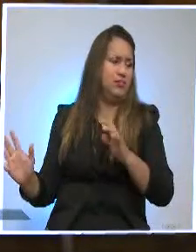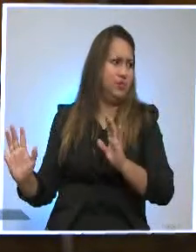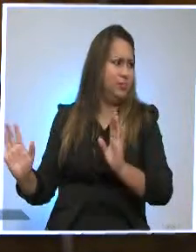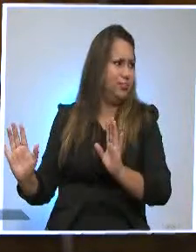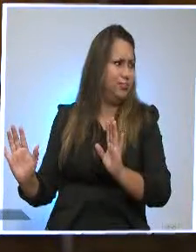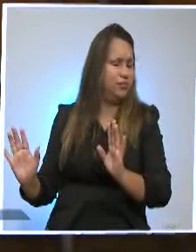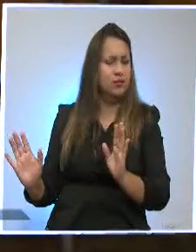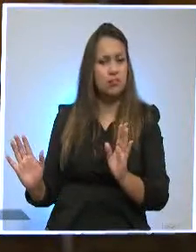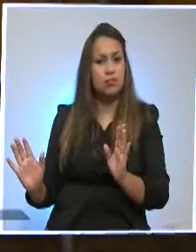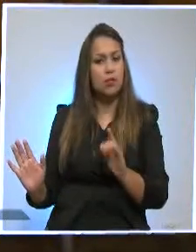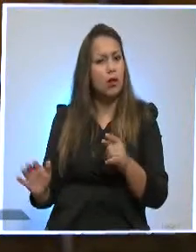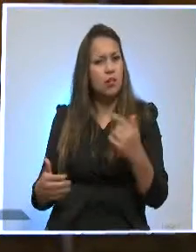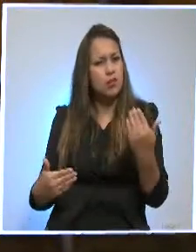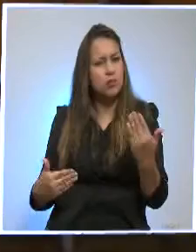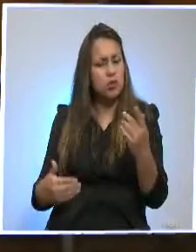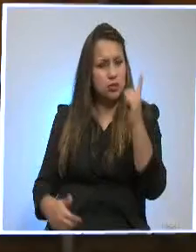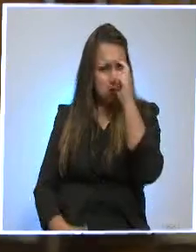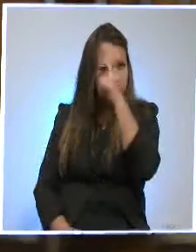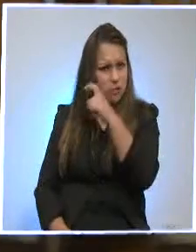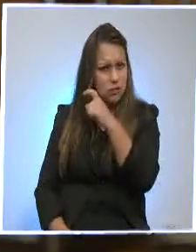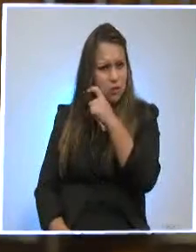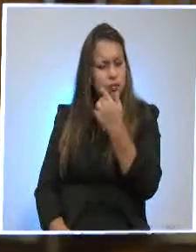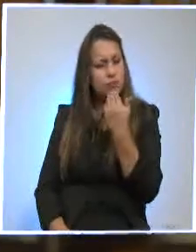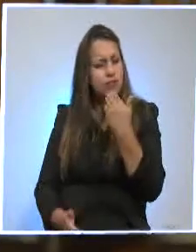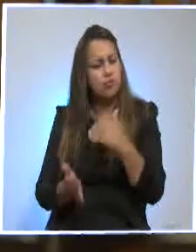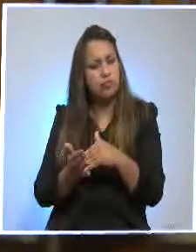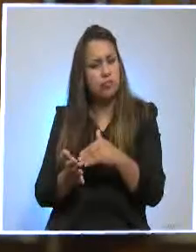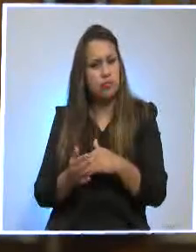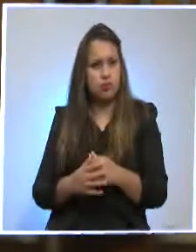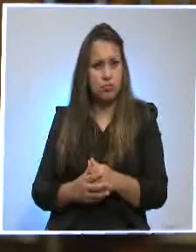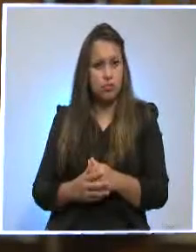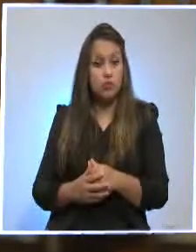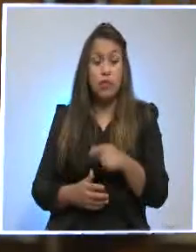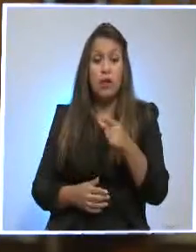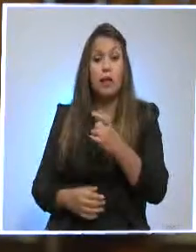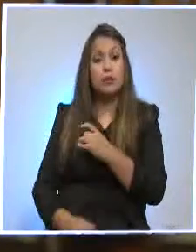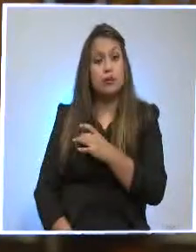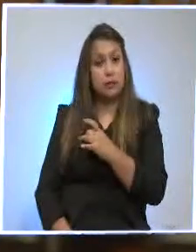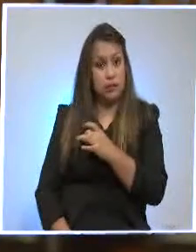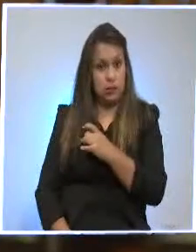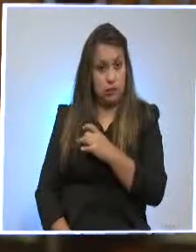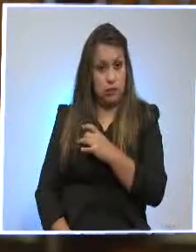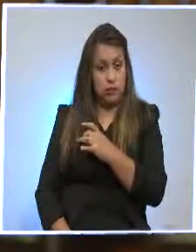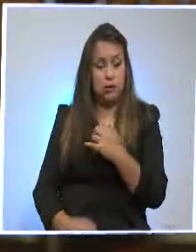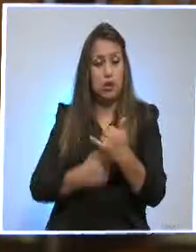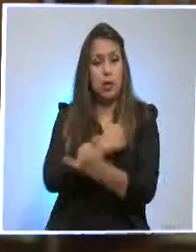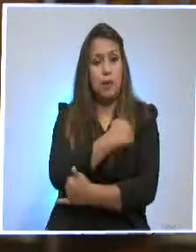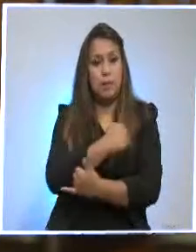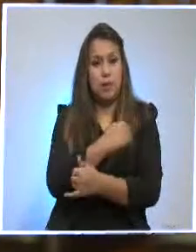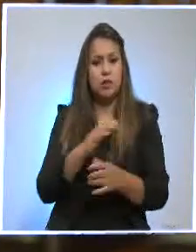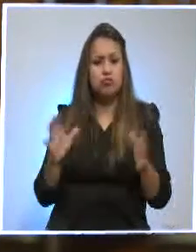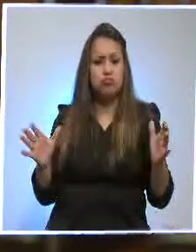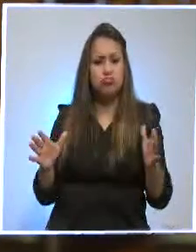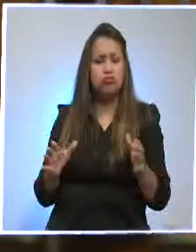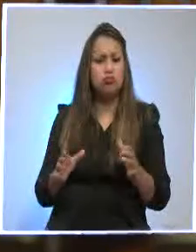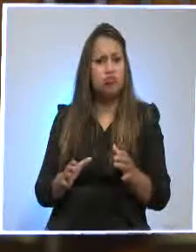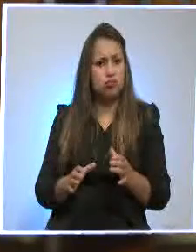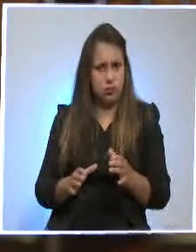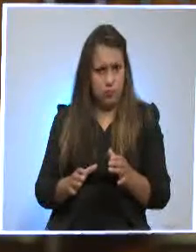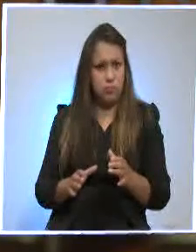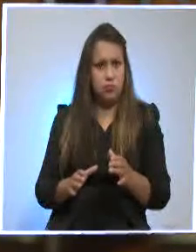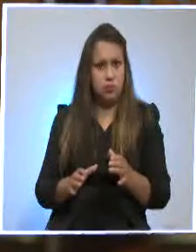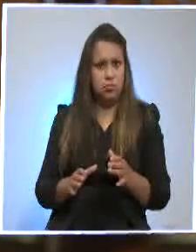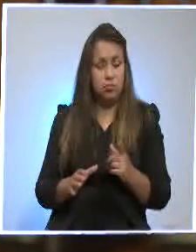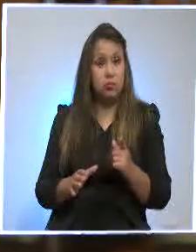estas políticas comerciales. Bueno, yo le pongo el ejemplo de Chile. Chile es un país pequeño como nosotros, que se abrió al mundo